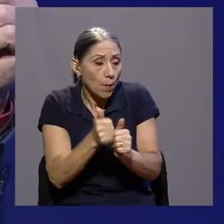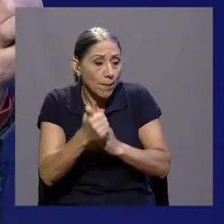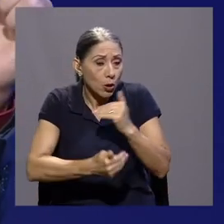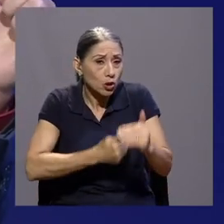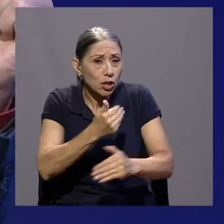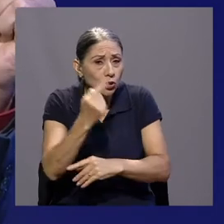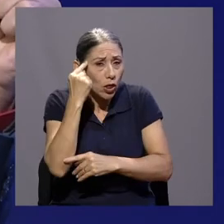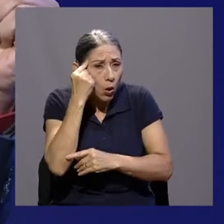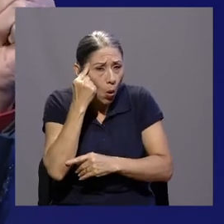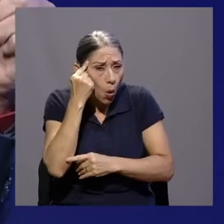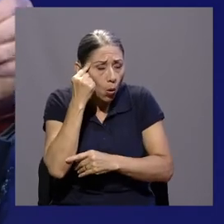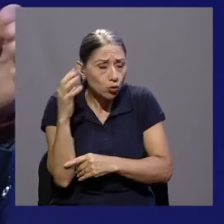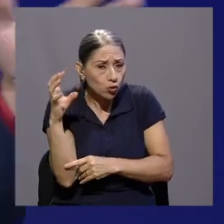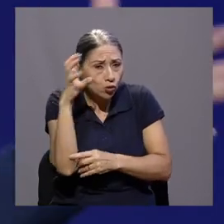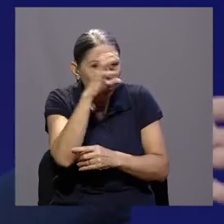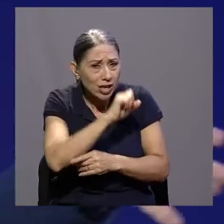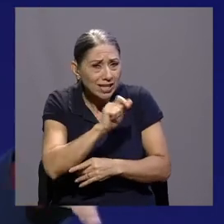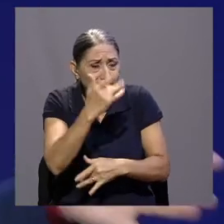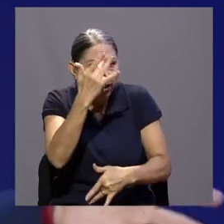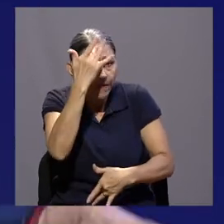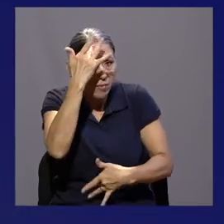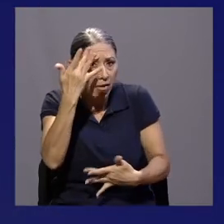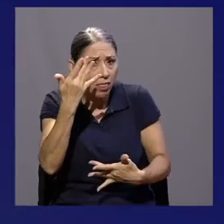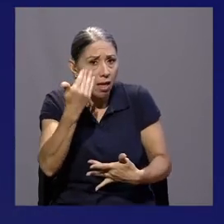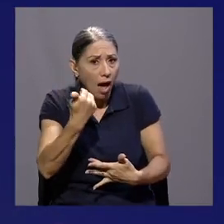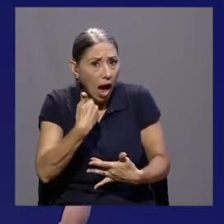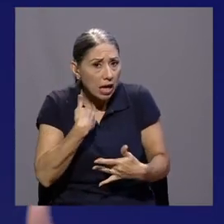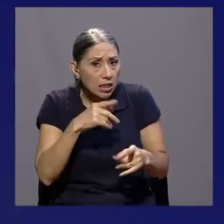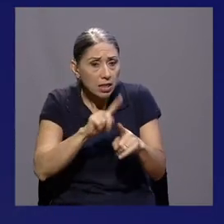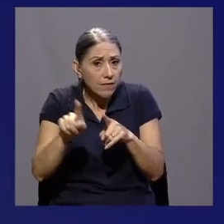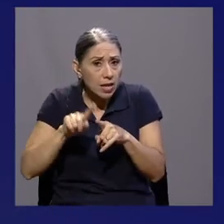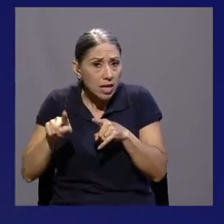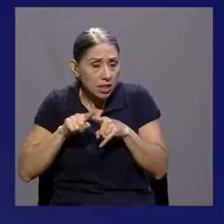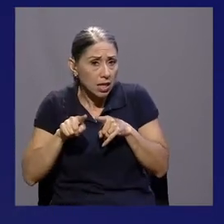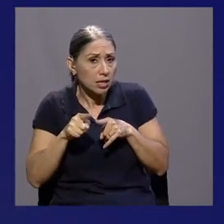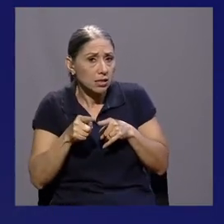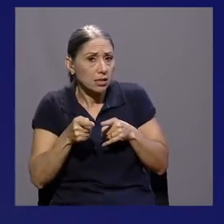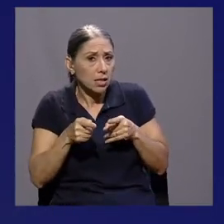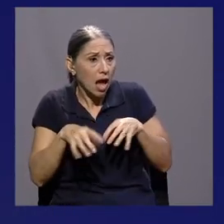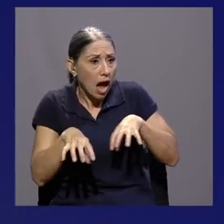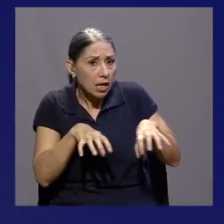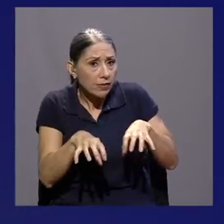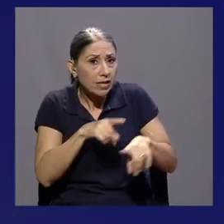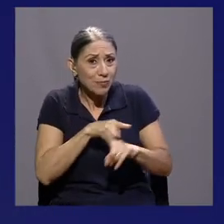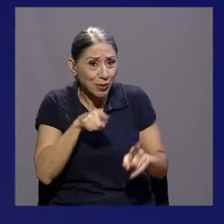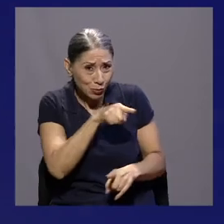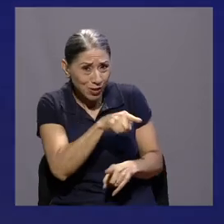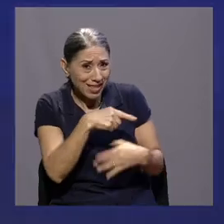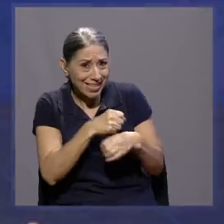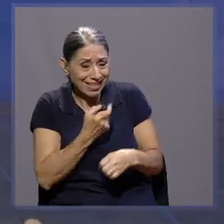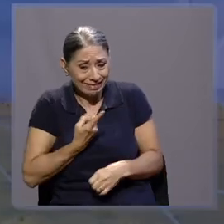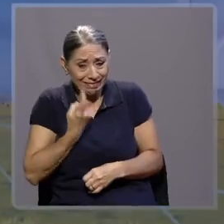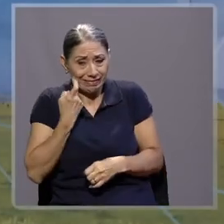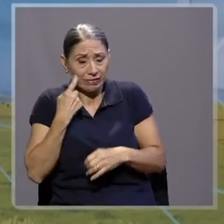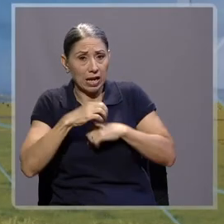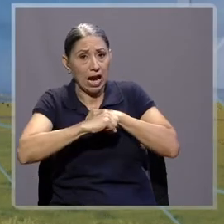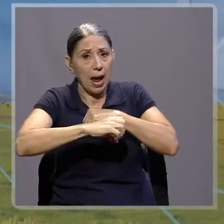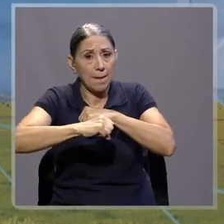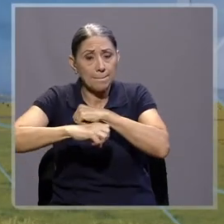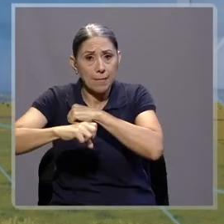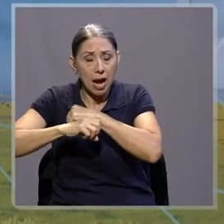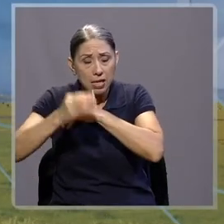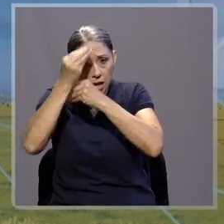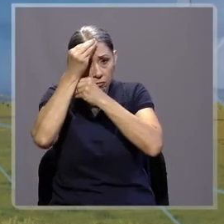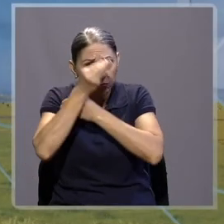esta enfermedad, existen estos espacios, pero también ustedes realizaron recientemente una campaña de divulgación en donde